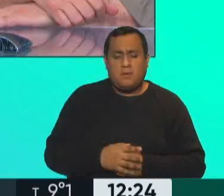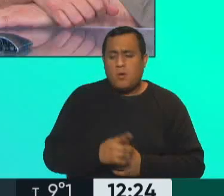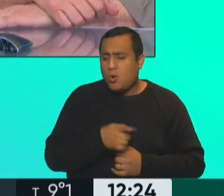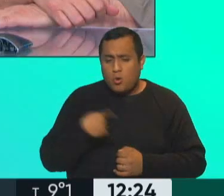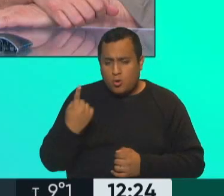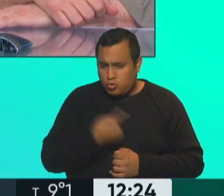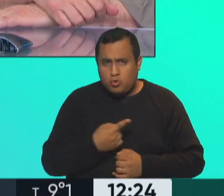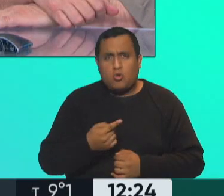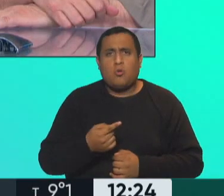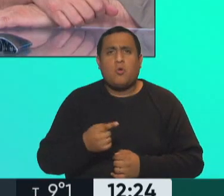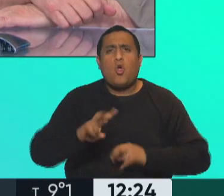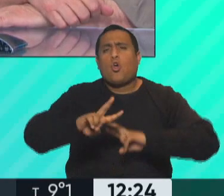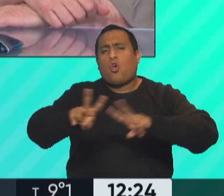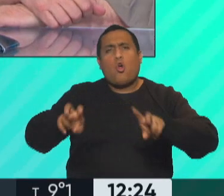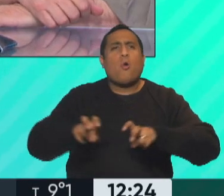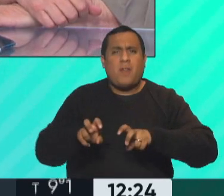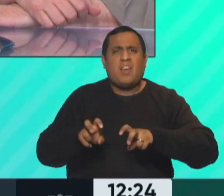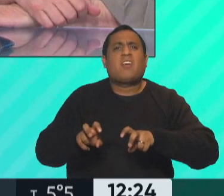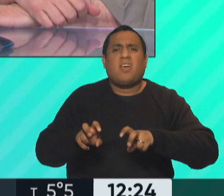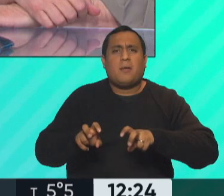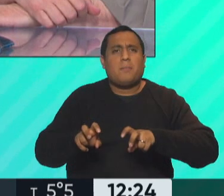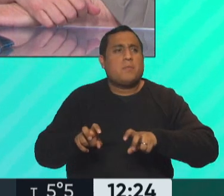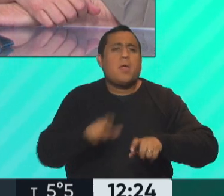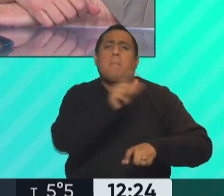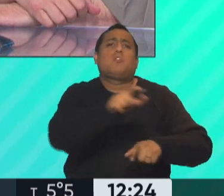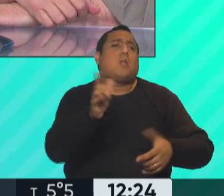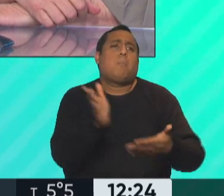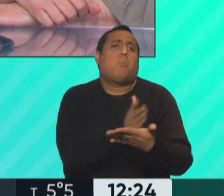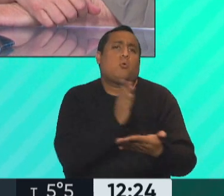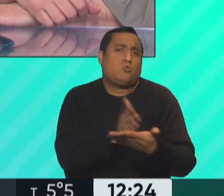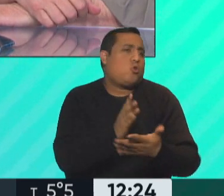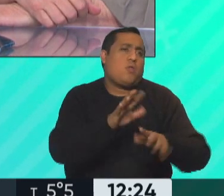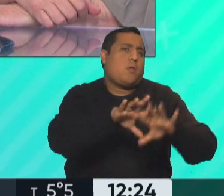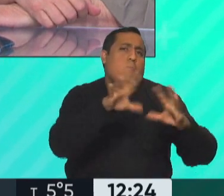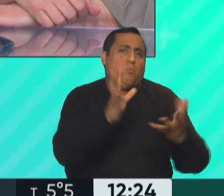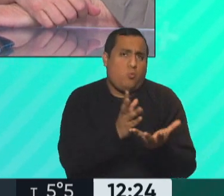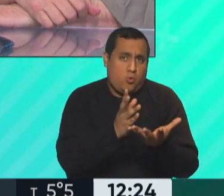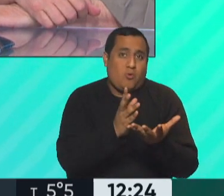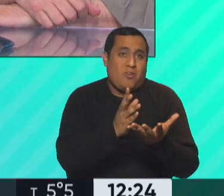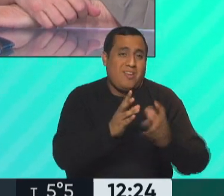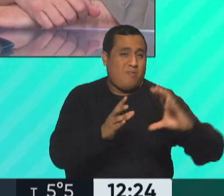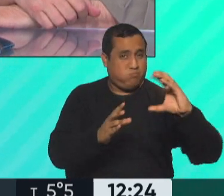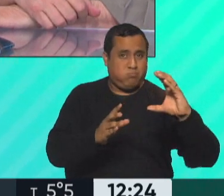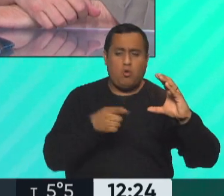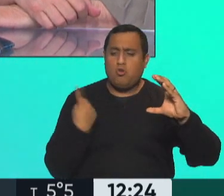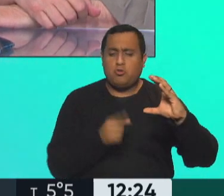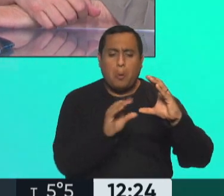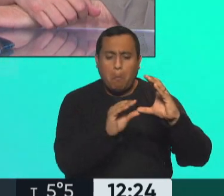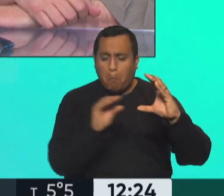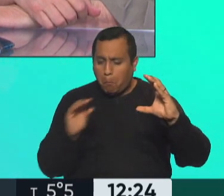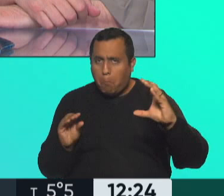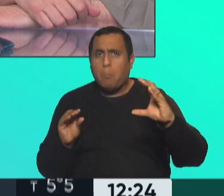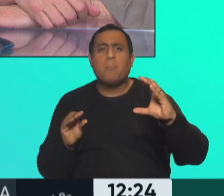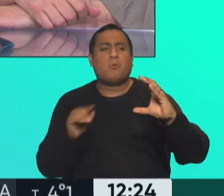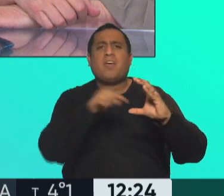cobrando la tercera parte de lo que cobra cualquier productor en el resto del mundo, porque un tercio se lo están llevando